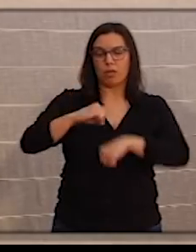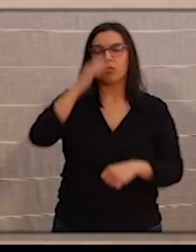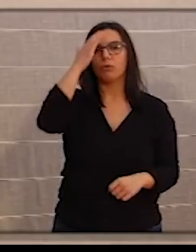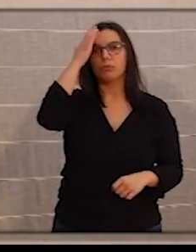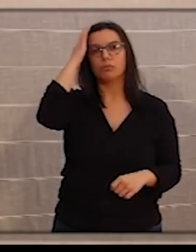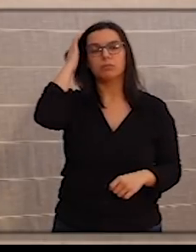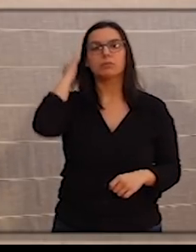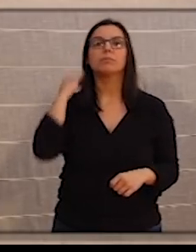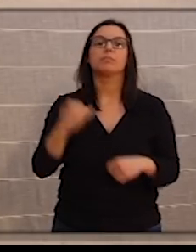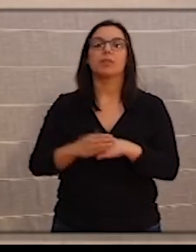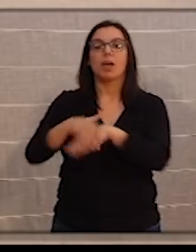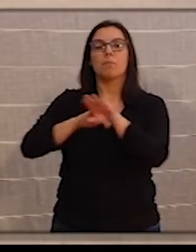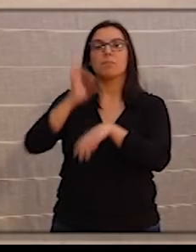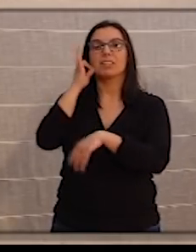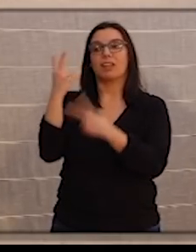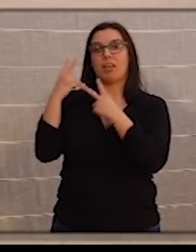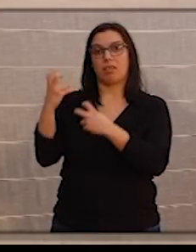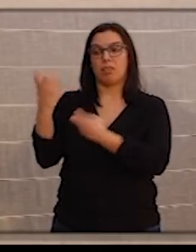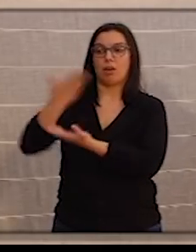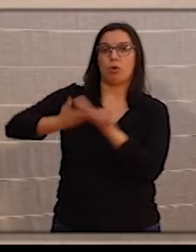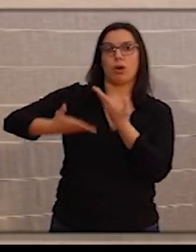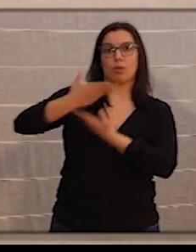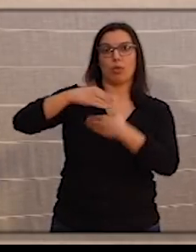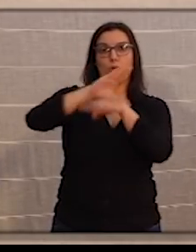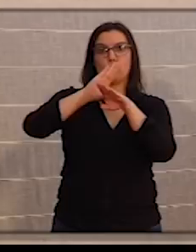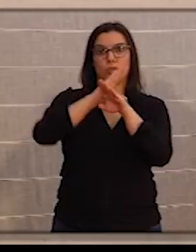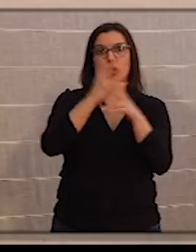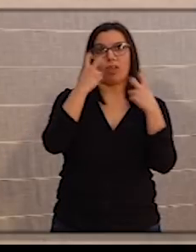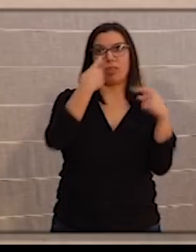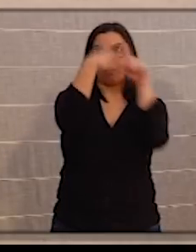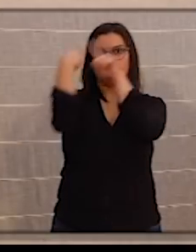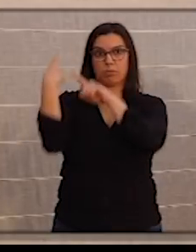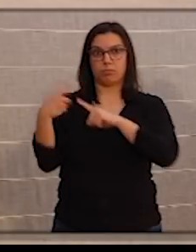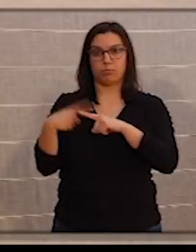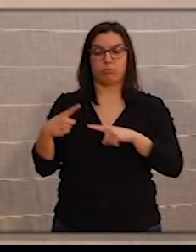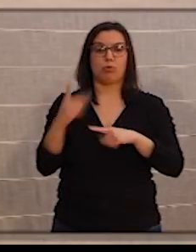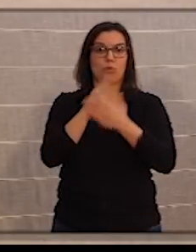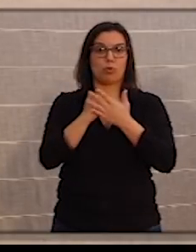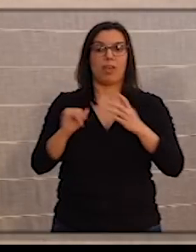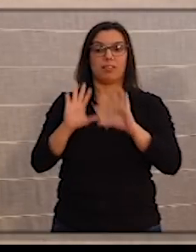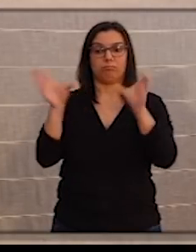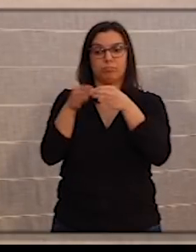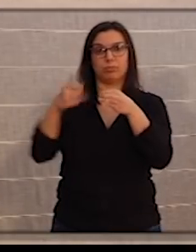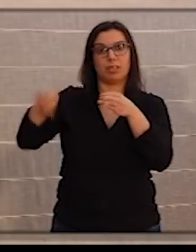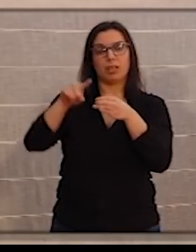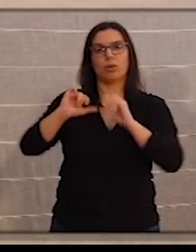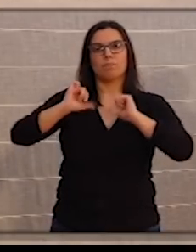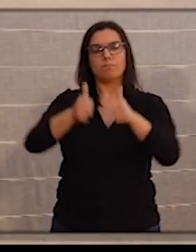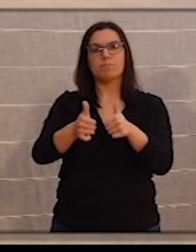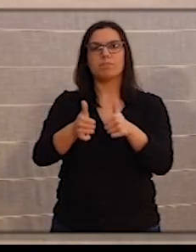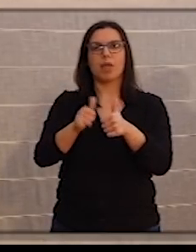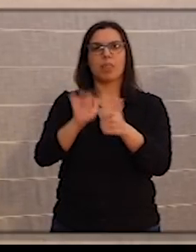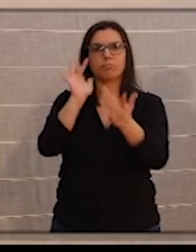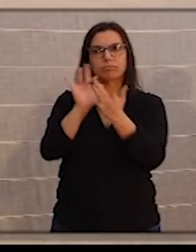que la ministra de Hacienda, en colaboración con los consejeros de Hacienda de todas las comunidades autónomas, se empiecen a